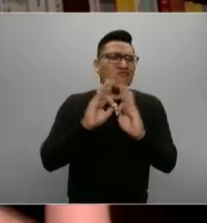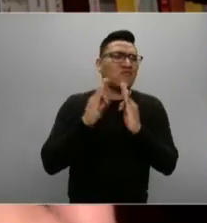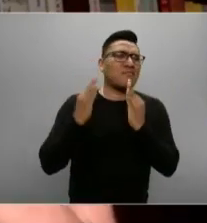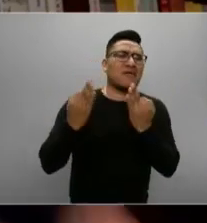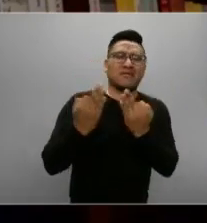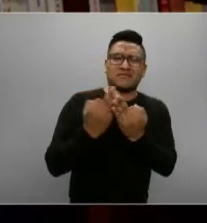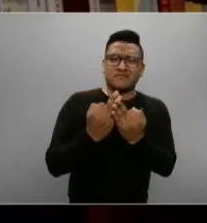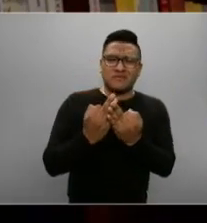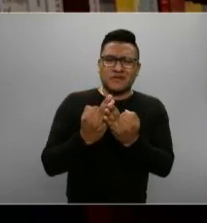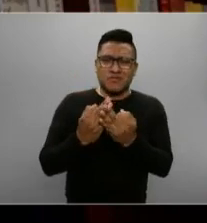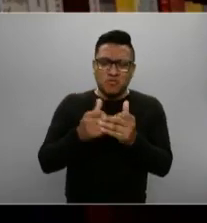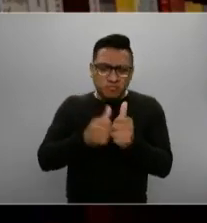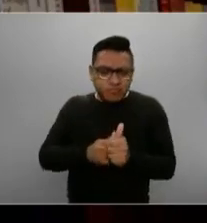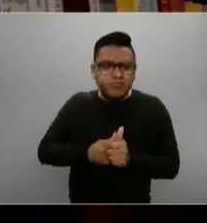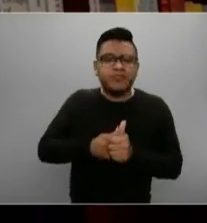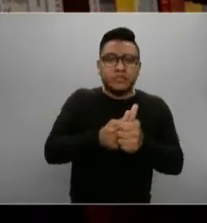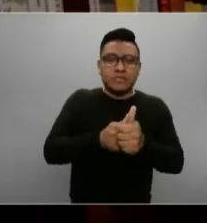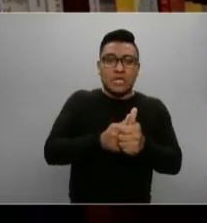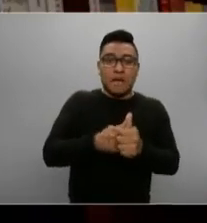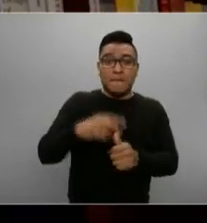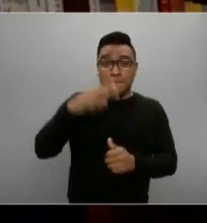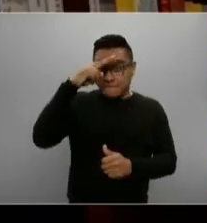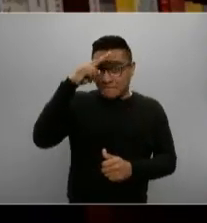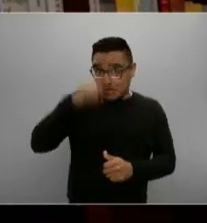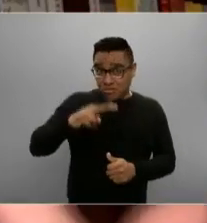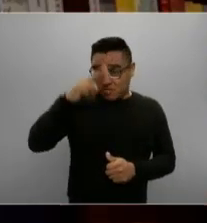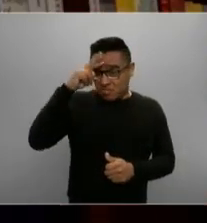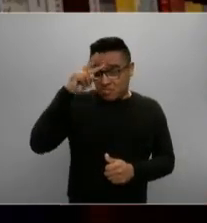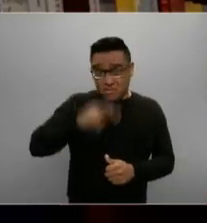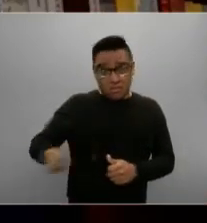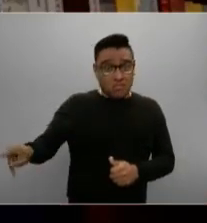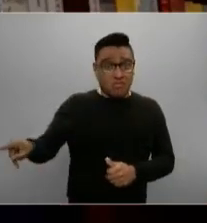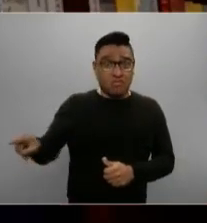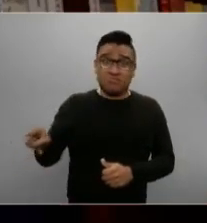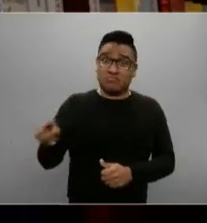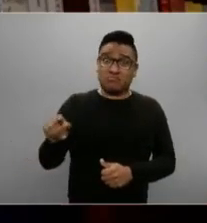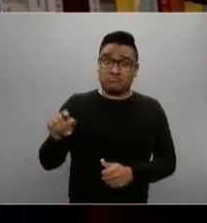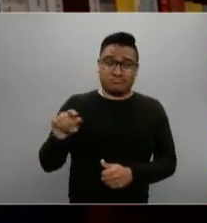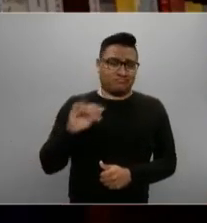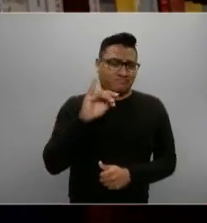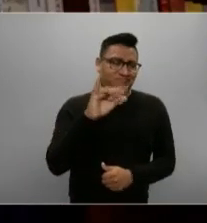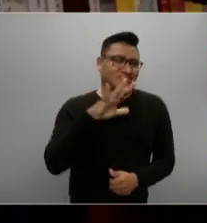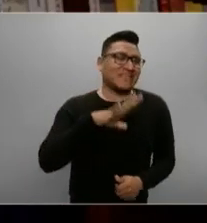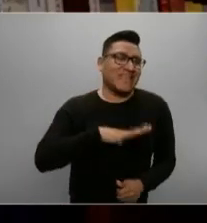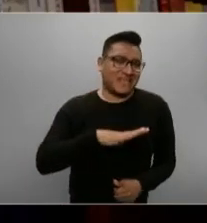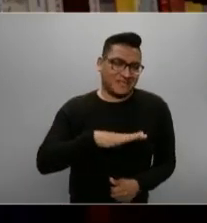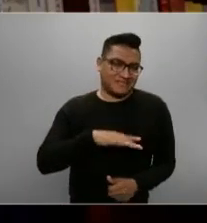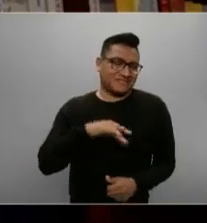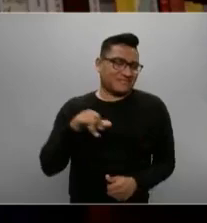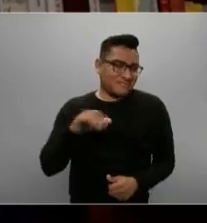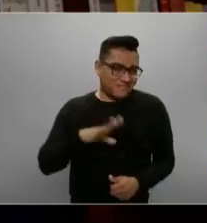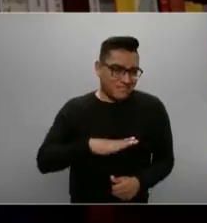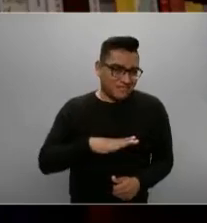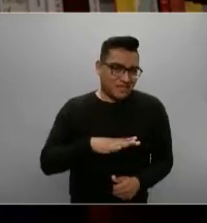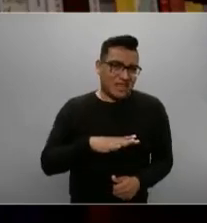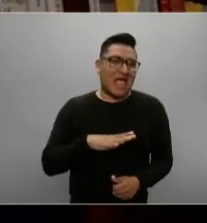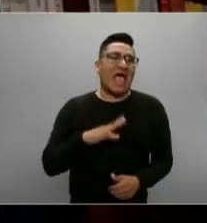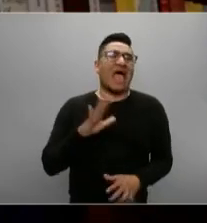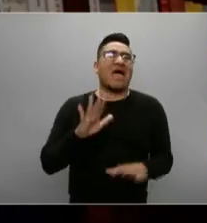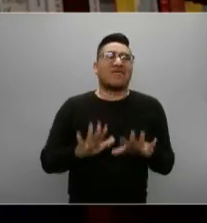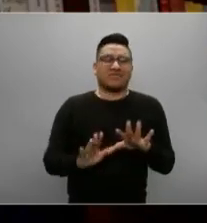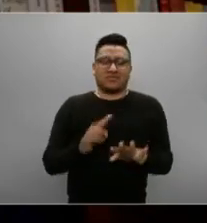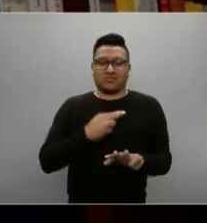es que México en efecto tiene. Y a veces no lo vemos, porque los problemas internos nos